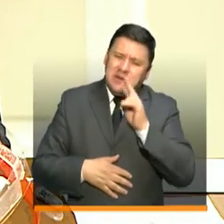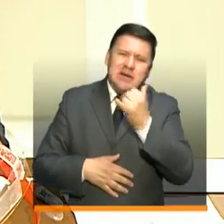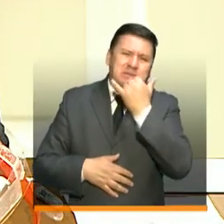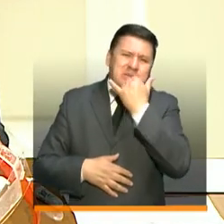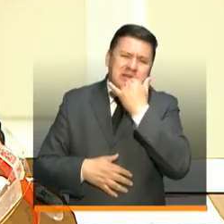ocurriendo en el país.